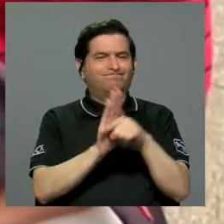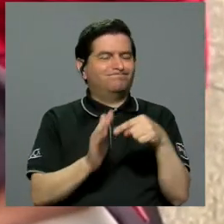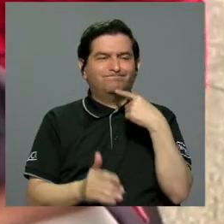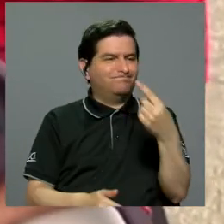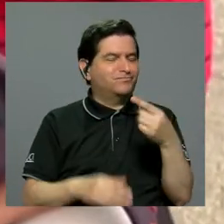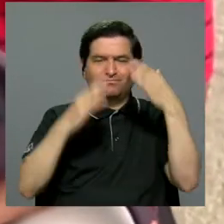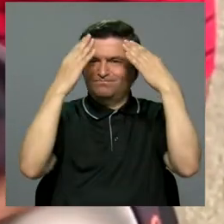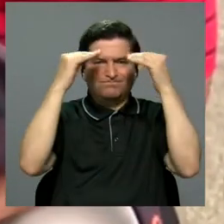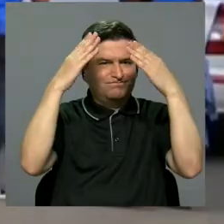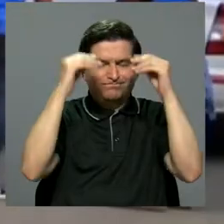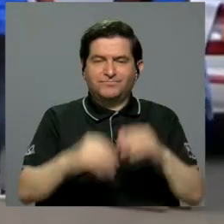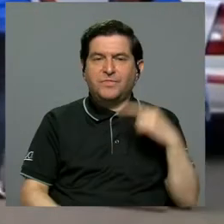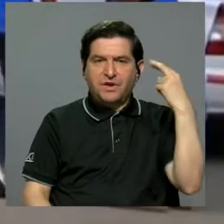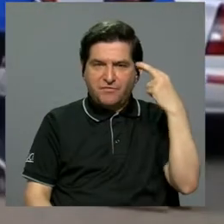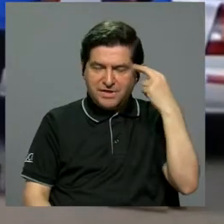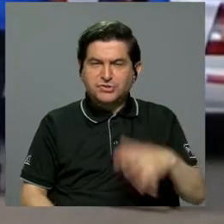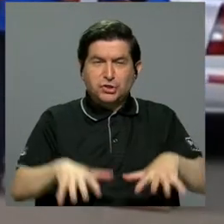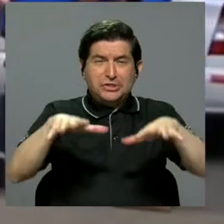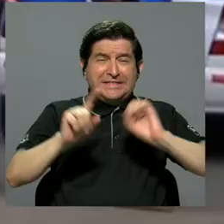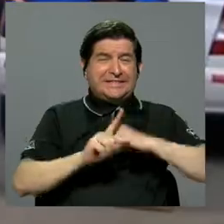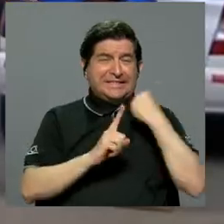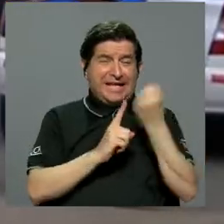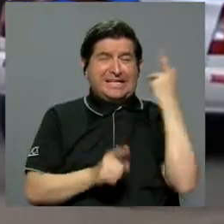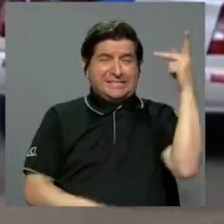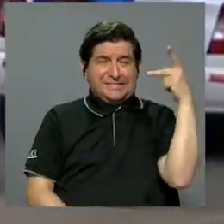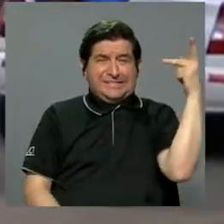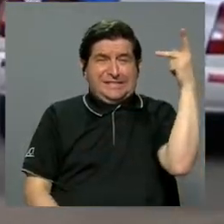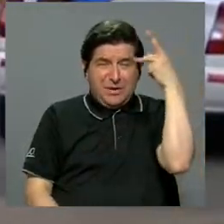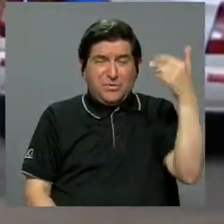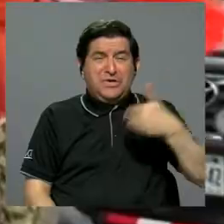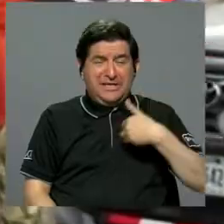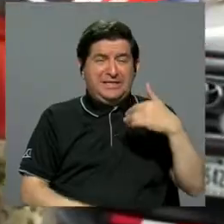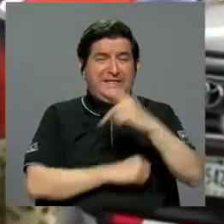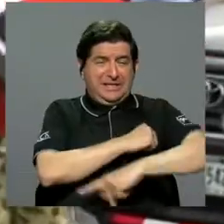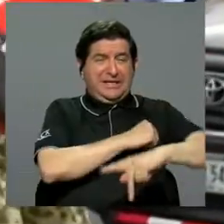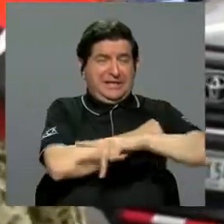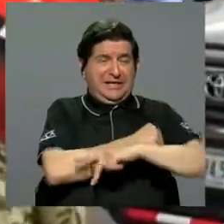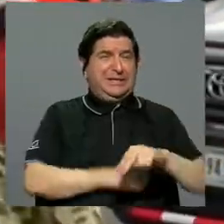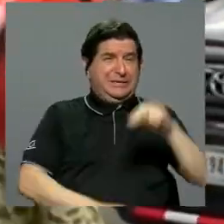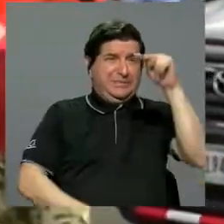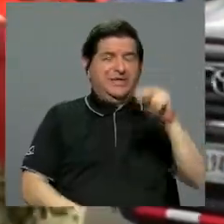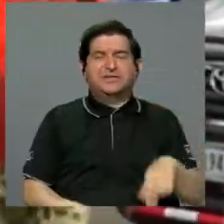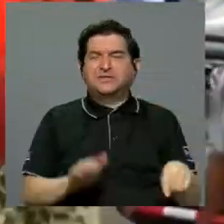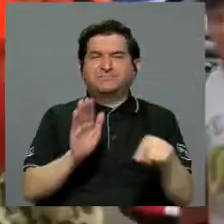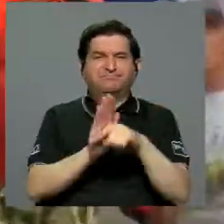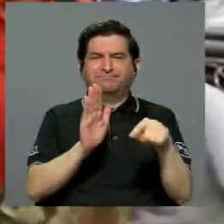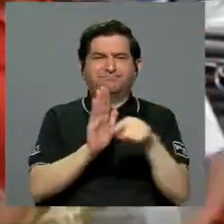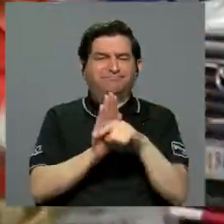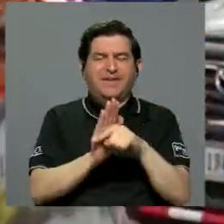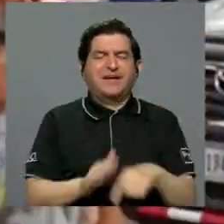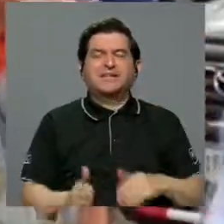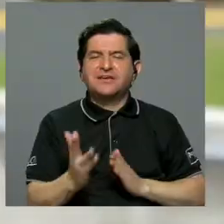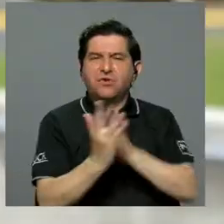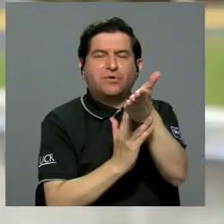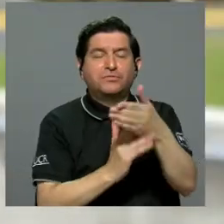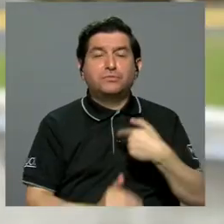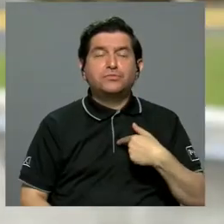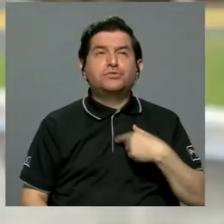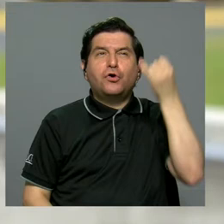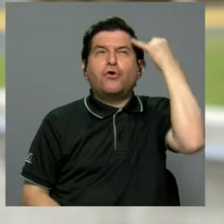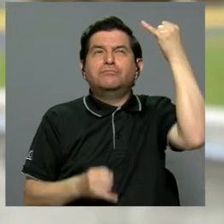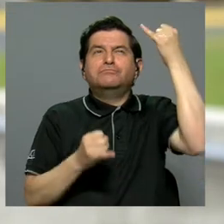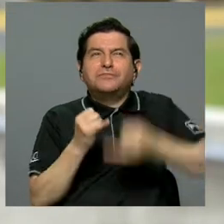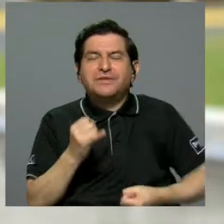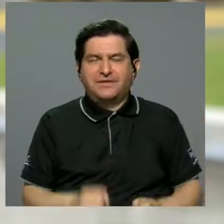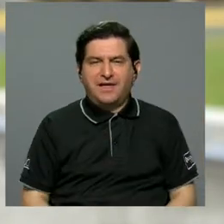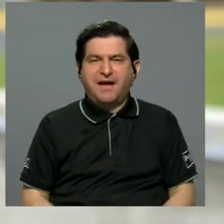negó a brindar esa información debido a la tensa situación política que vive el país, le impidieron la entrada. La conclusión que